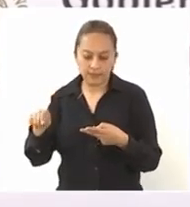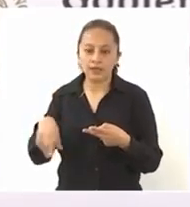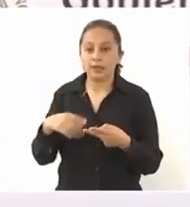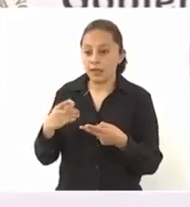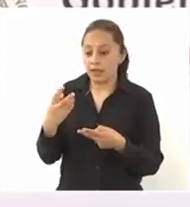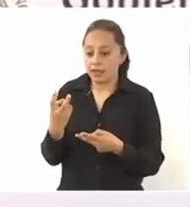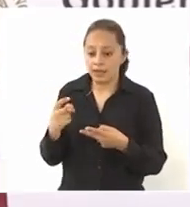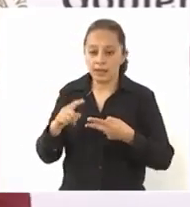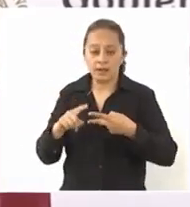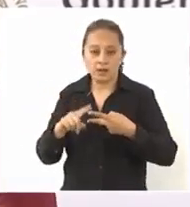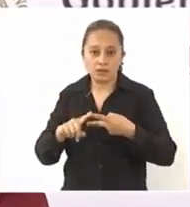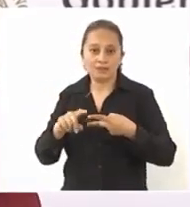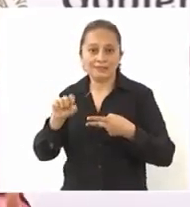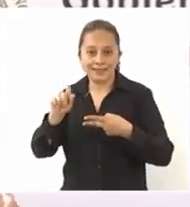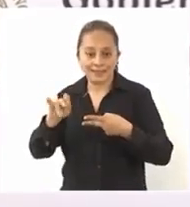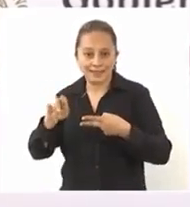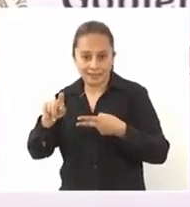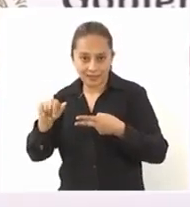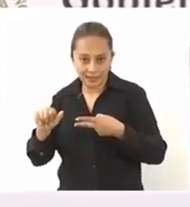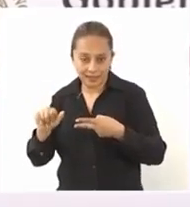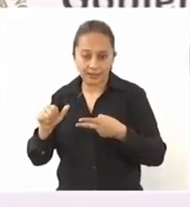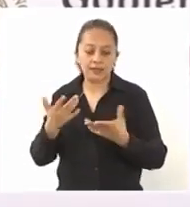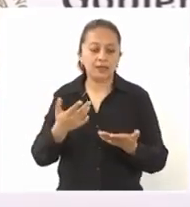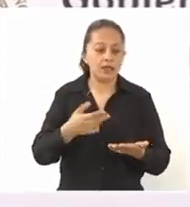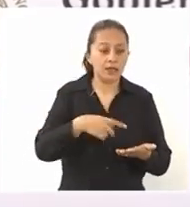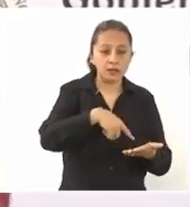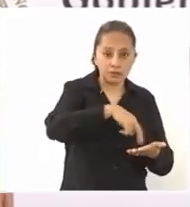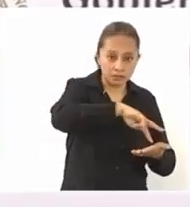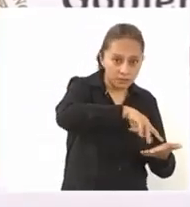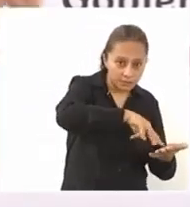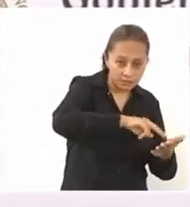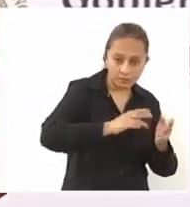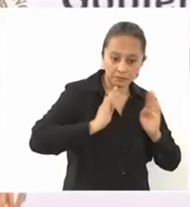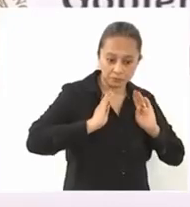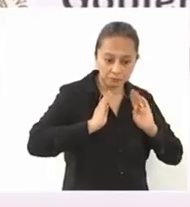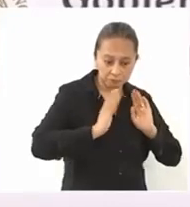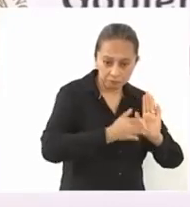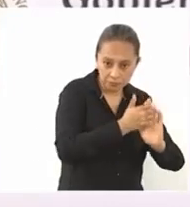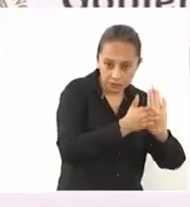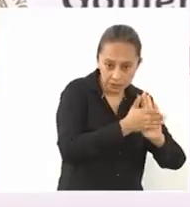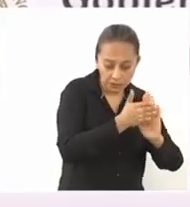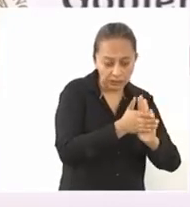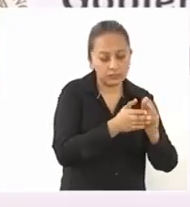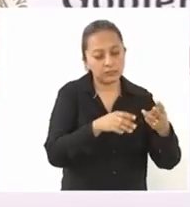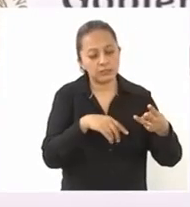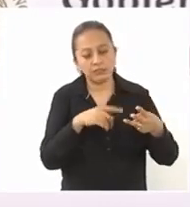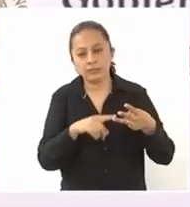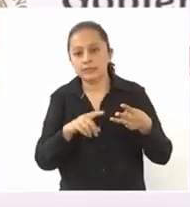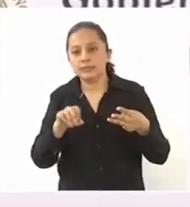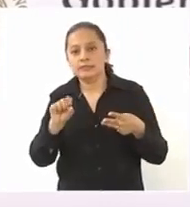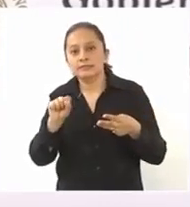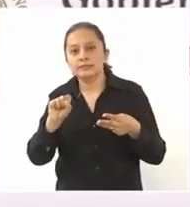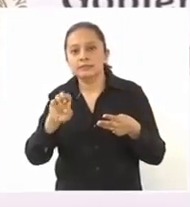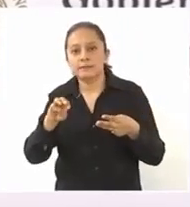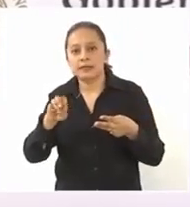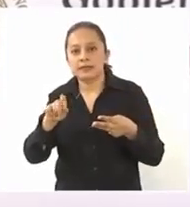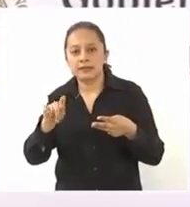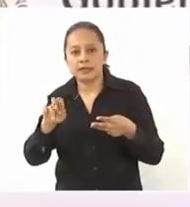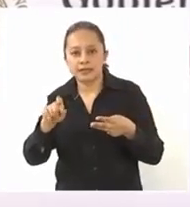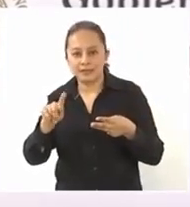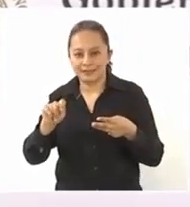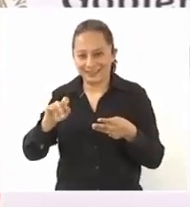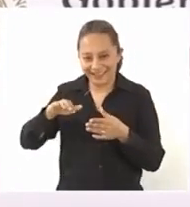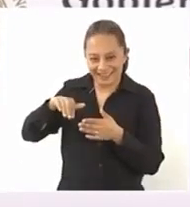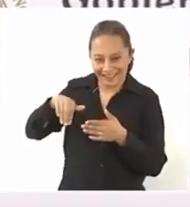ingenieros militares construyen el tren. La Secretaría de Medio Ambiente, que es el convenio que acabamos de